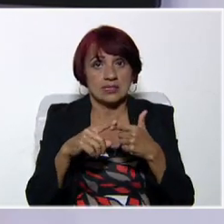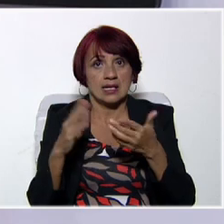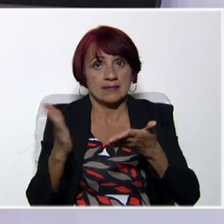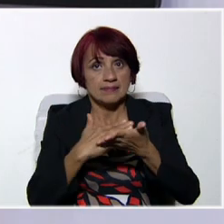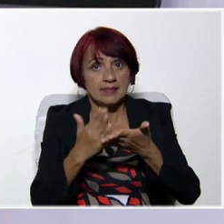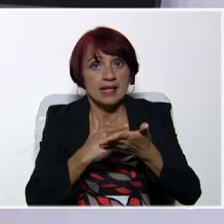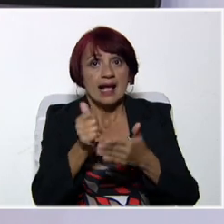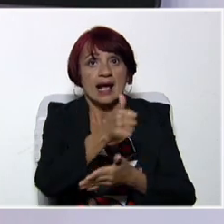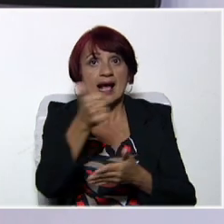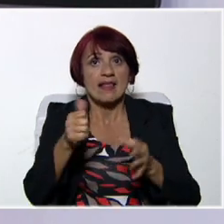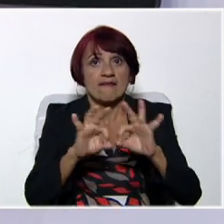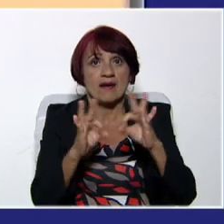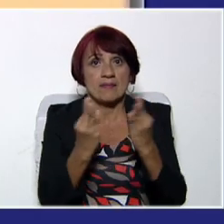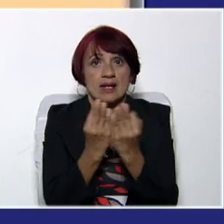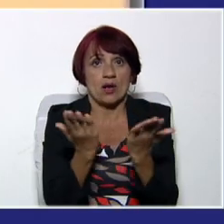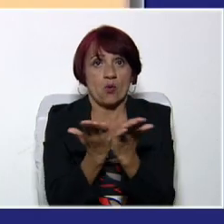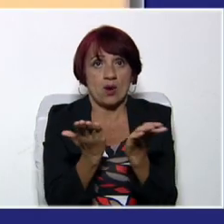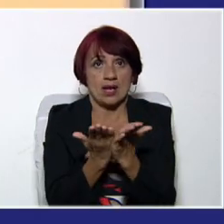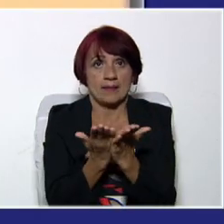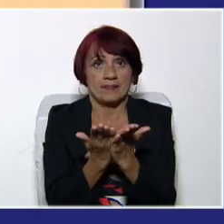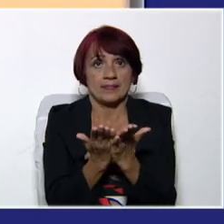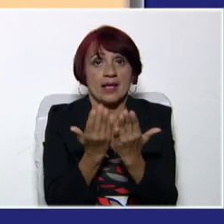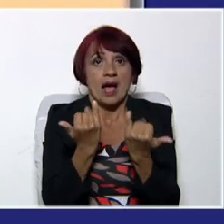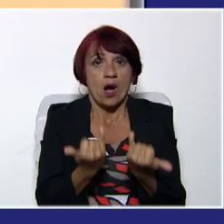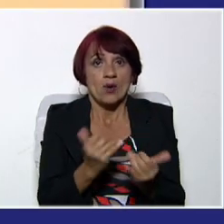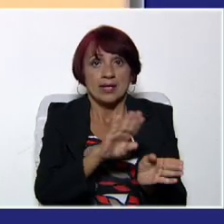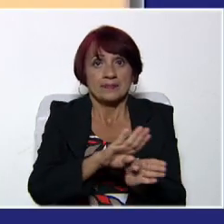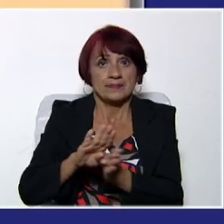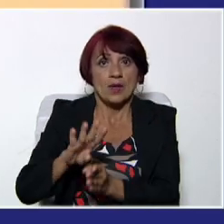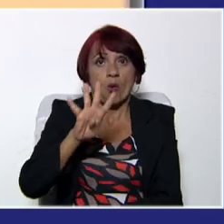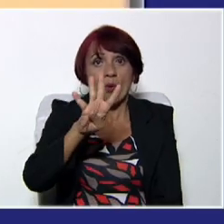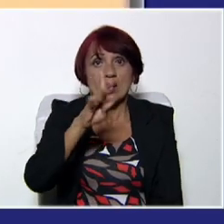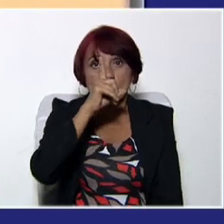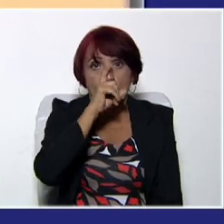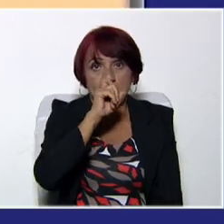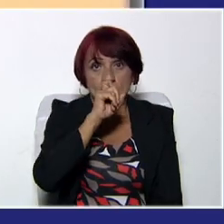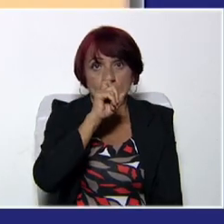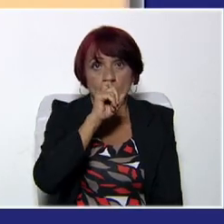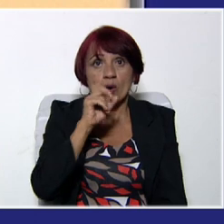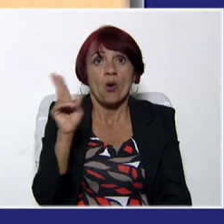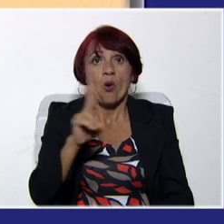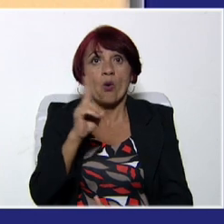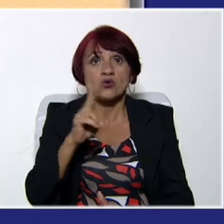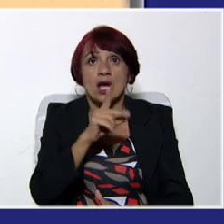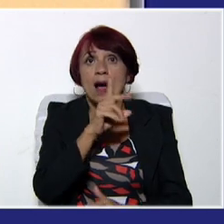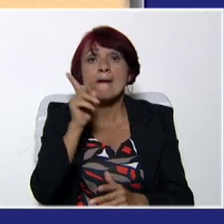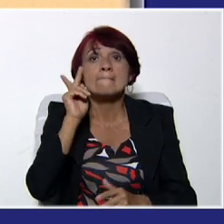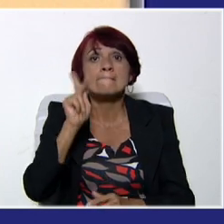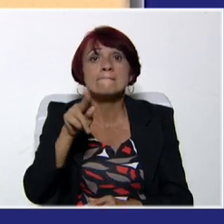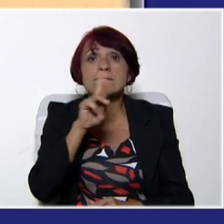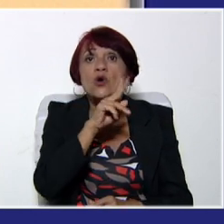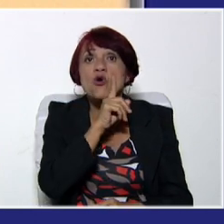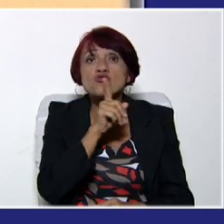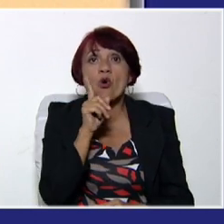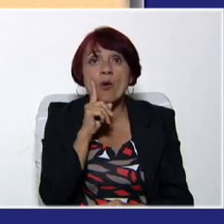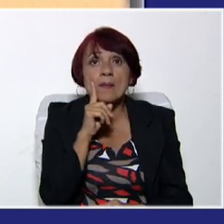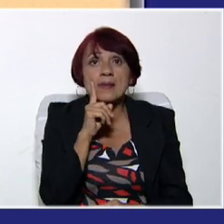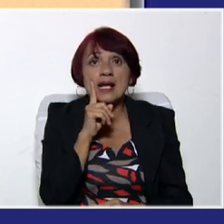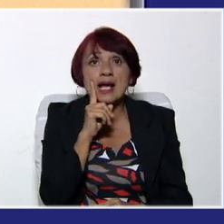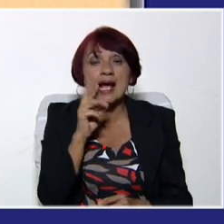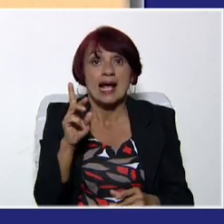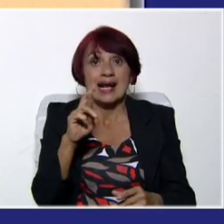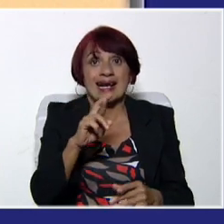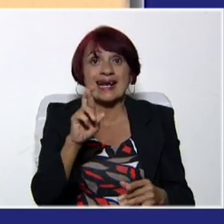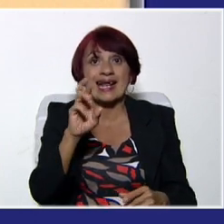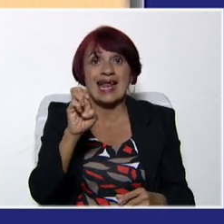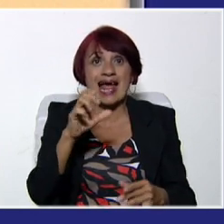cada familia de una escuela. Utilizando para cuarto año vamos a utilizar los pronombres relativos y vamos a hablar de dos profesiones utilizando los